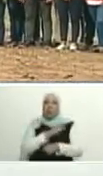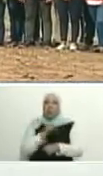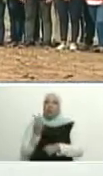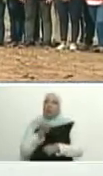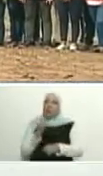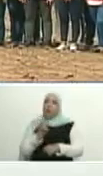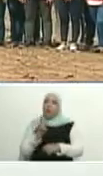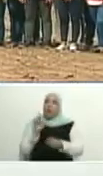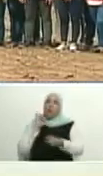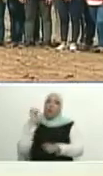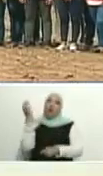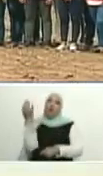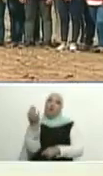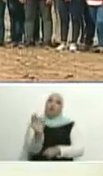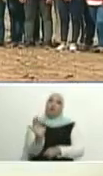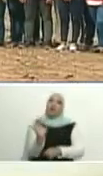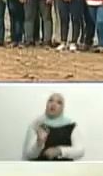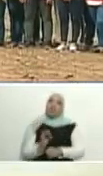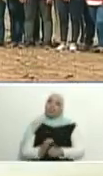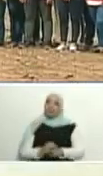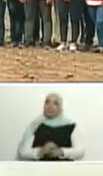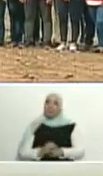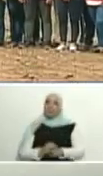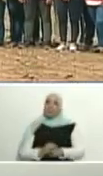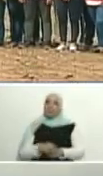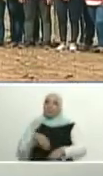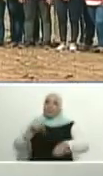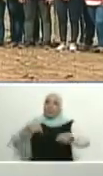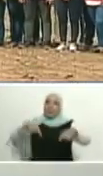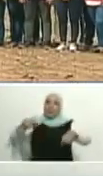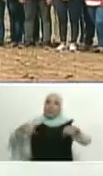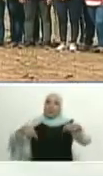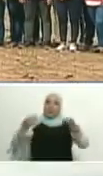tierra guariqueña. ¡Adelante, el guarico!